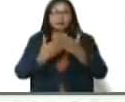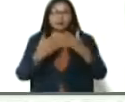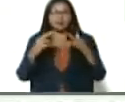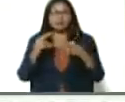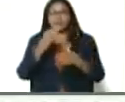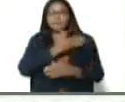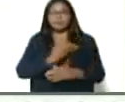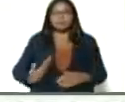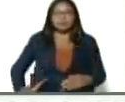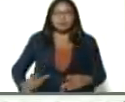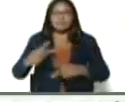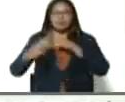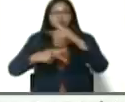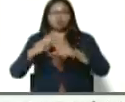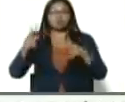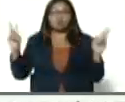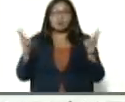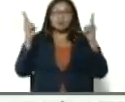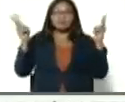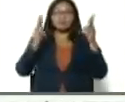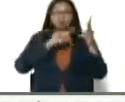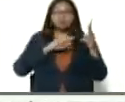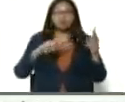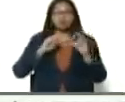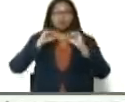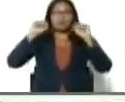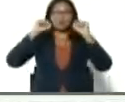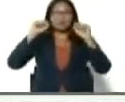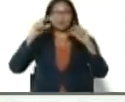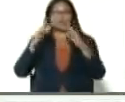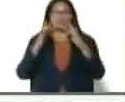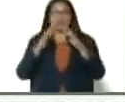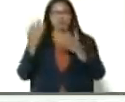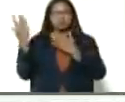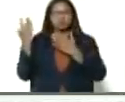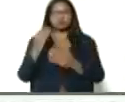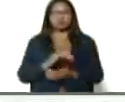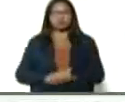presidente, producir es vencer, y estamos venciendo. Adelante.